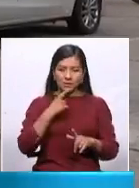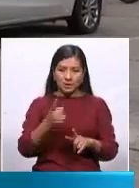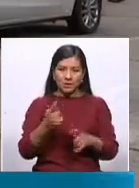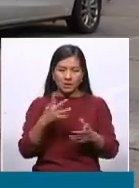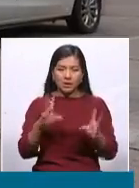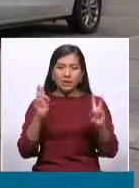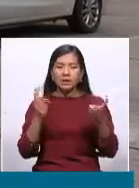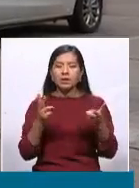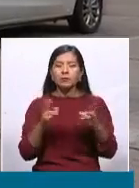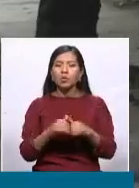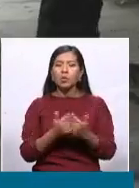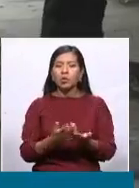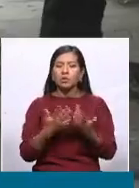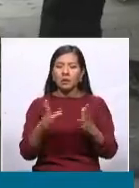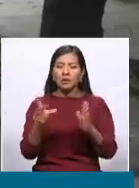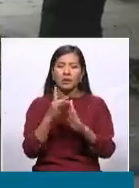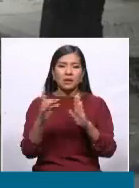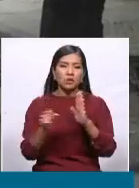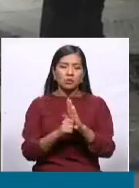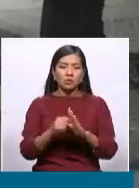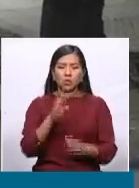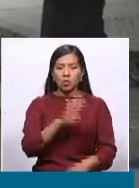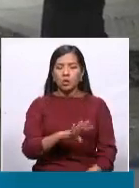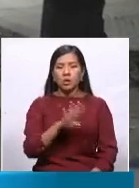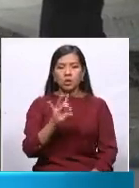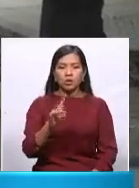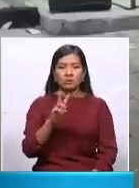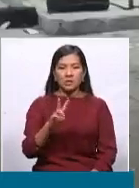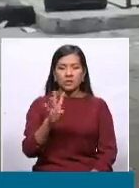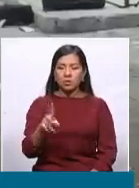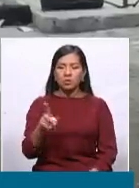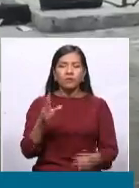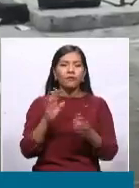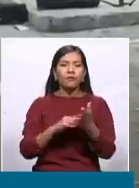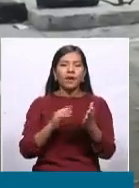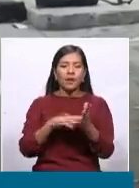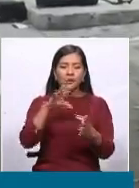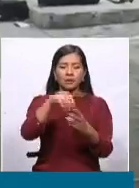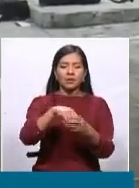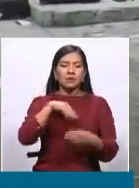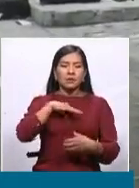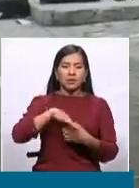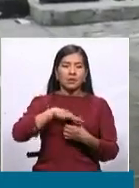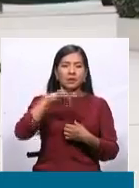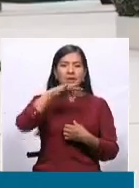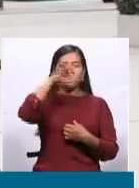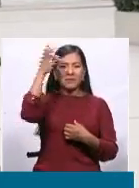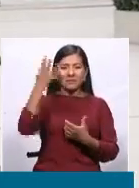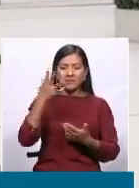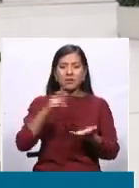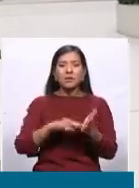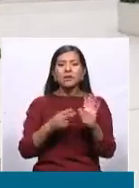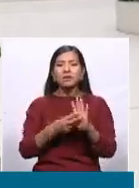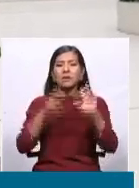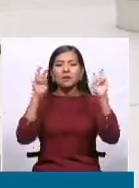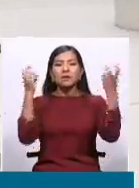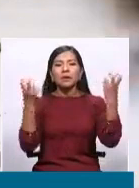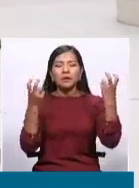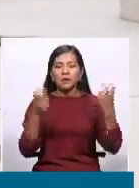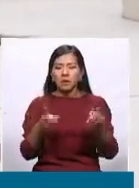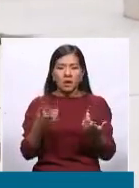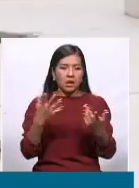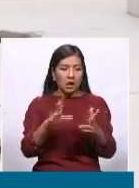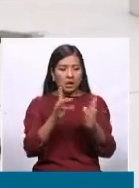en cuanto a que el decreto 4824 no tenía su ajayo queriendo decir entre comillas de que no tenía